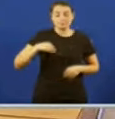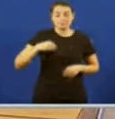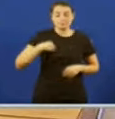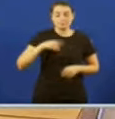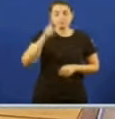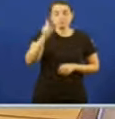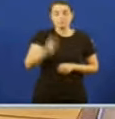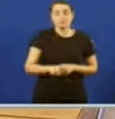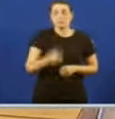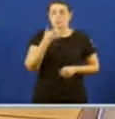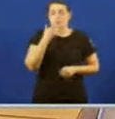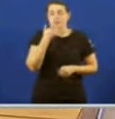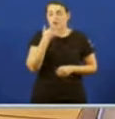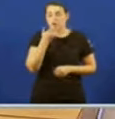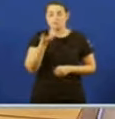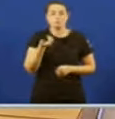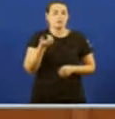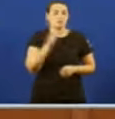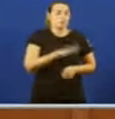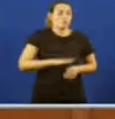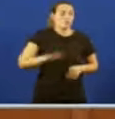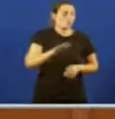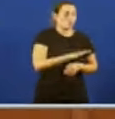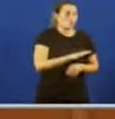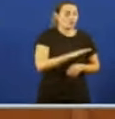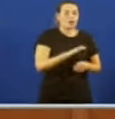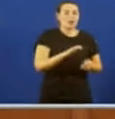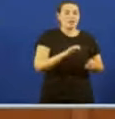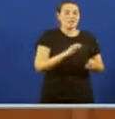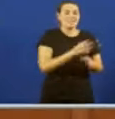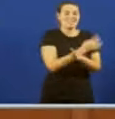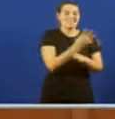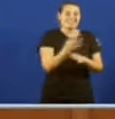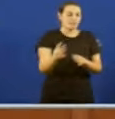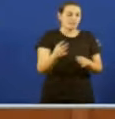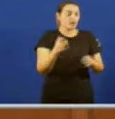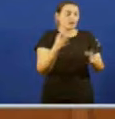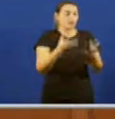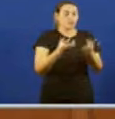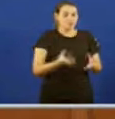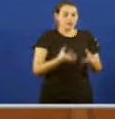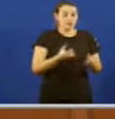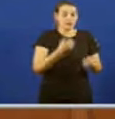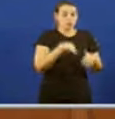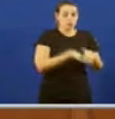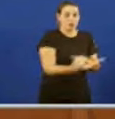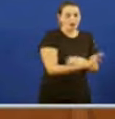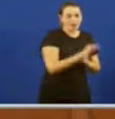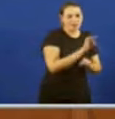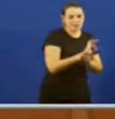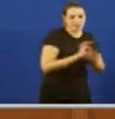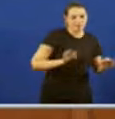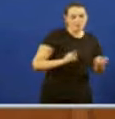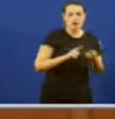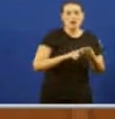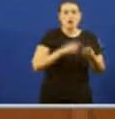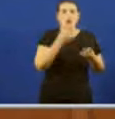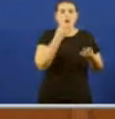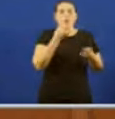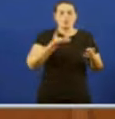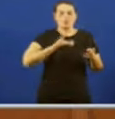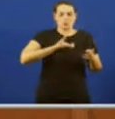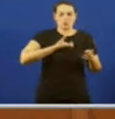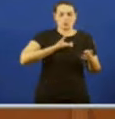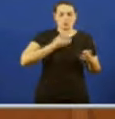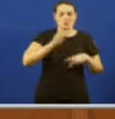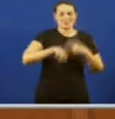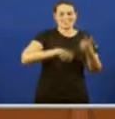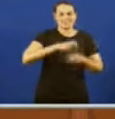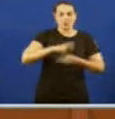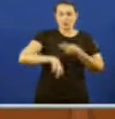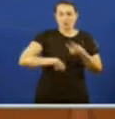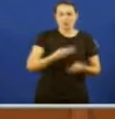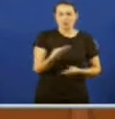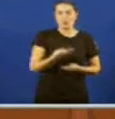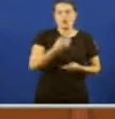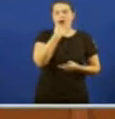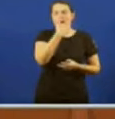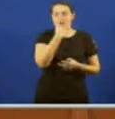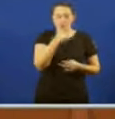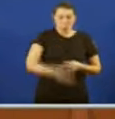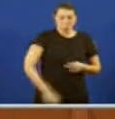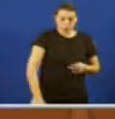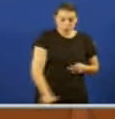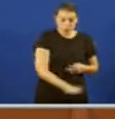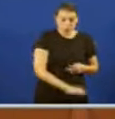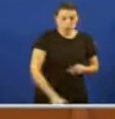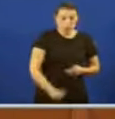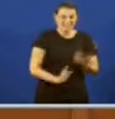Pola suministro De forraxes Nos primeros días Para evitar que o gando morra Non hai información De axuntos consellos Sobre como facer as labores De restauración E fixación De un xan queimado